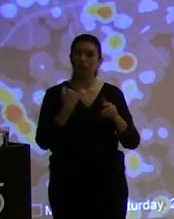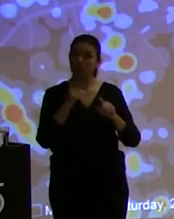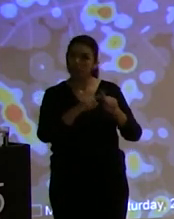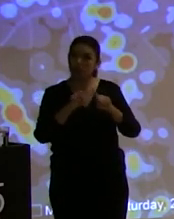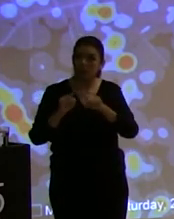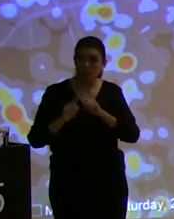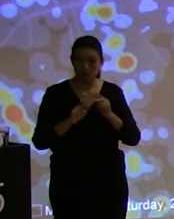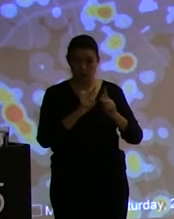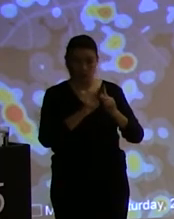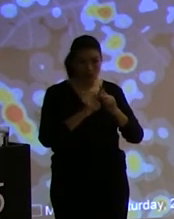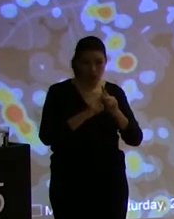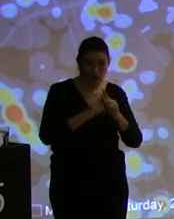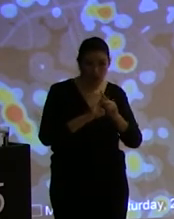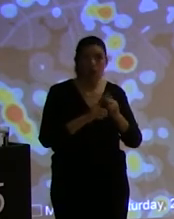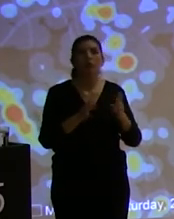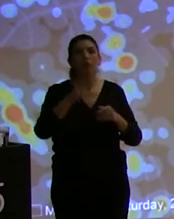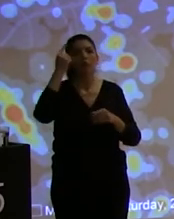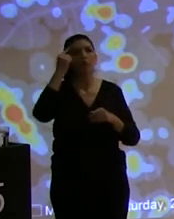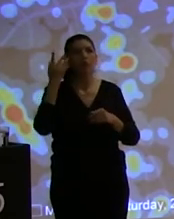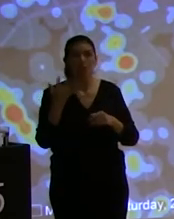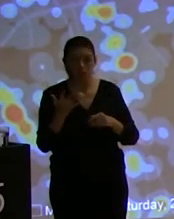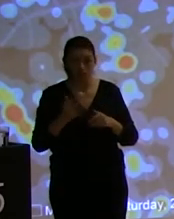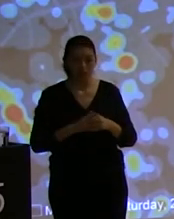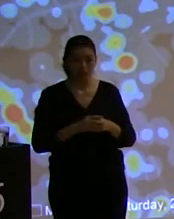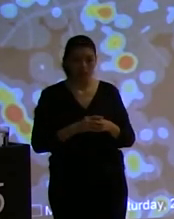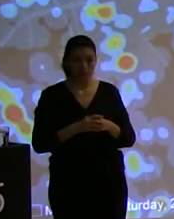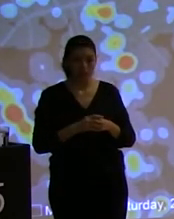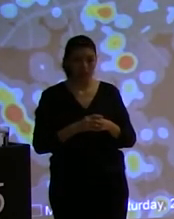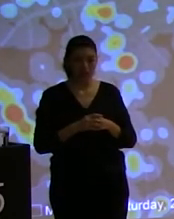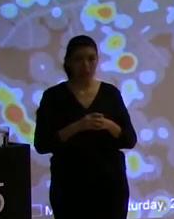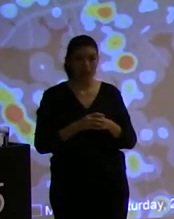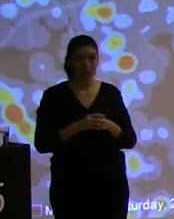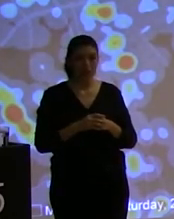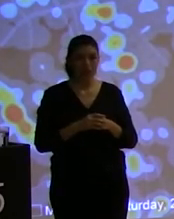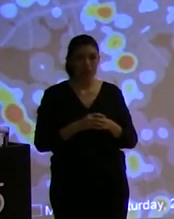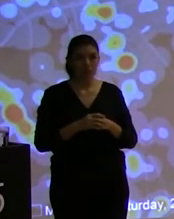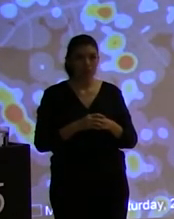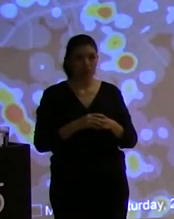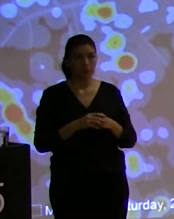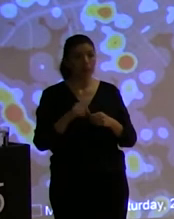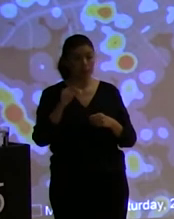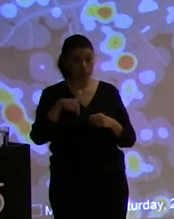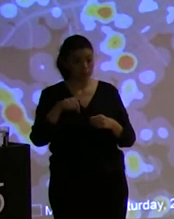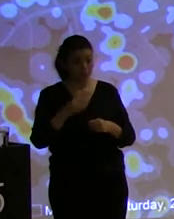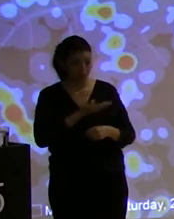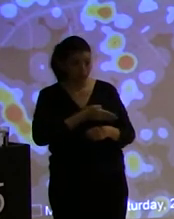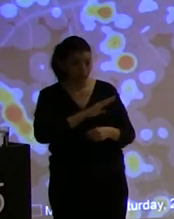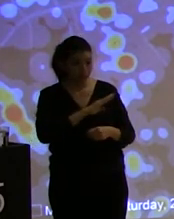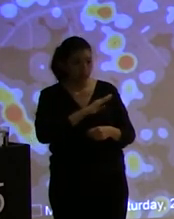y los hemos cruzados con los datos de CENSO, pienso que se diga en español, CENSO, sí.